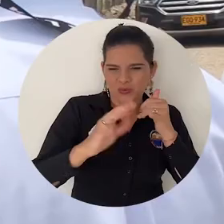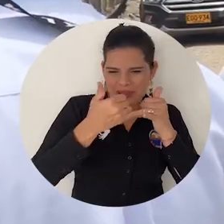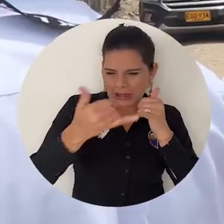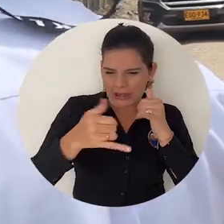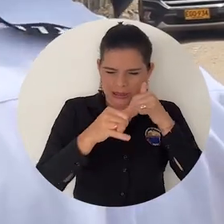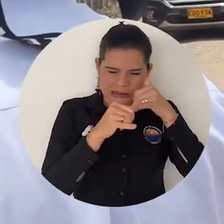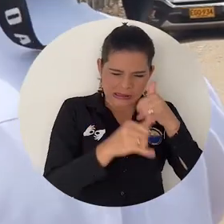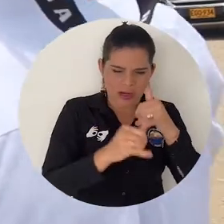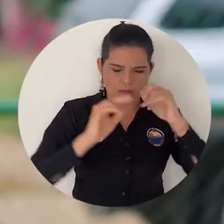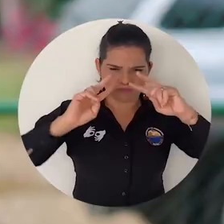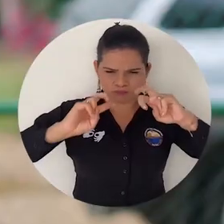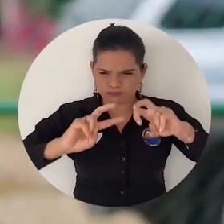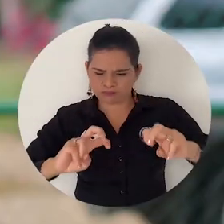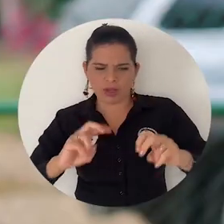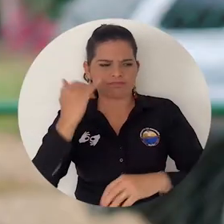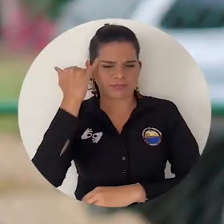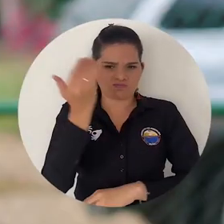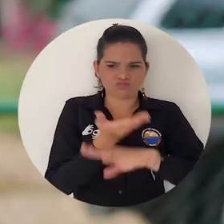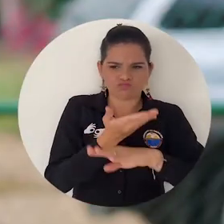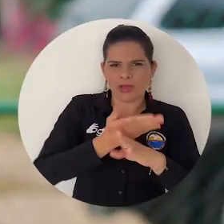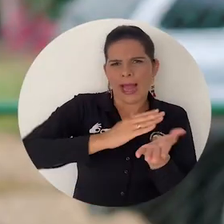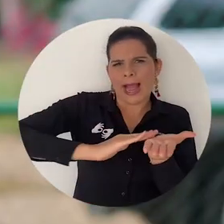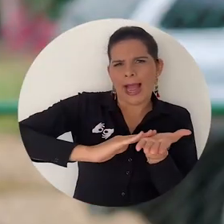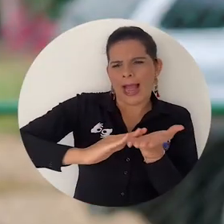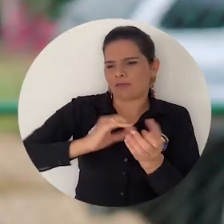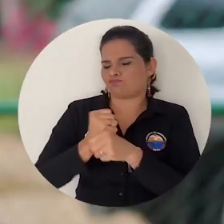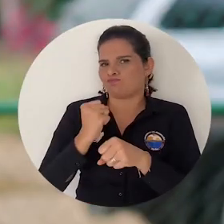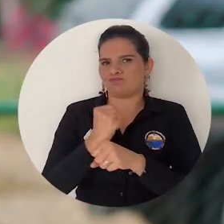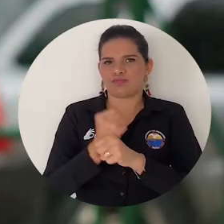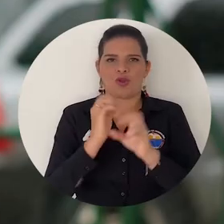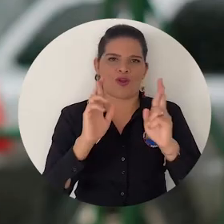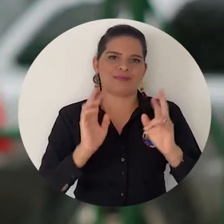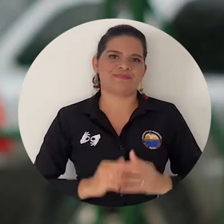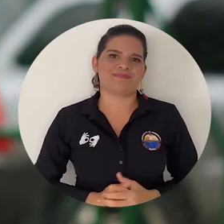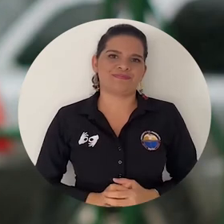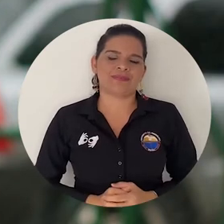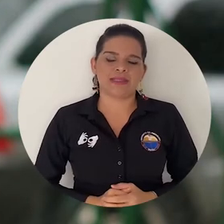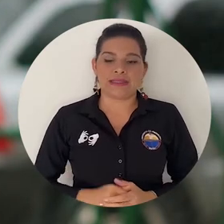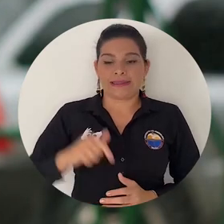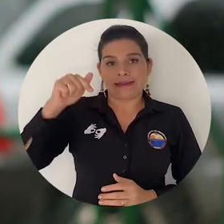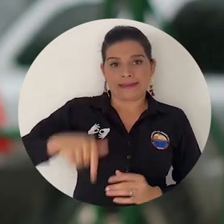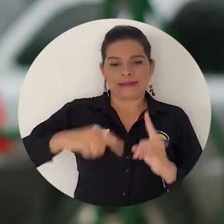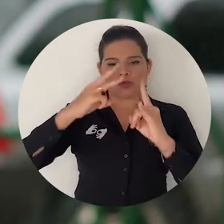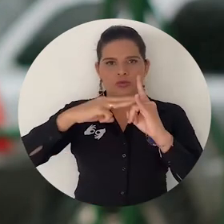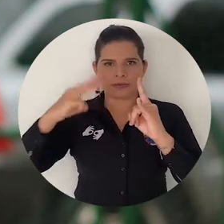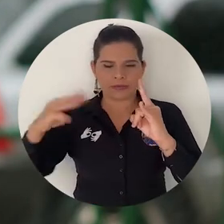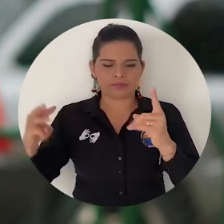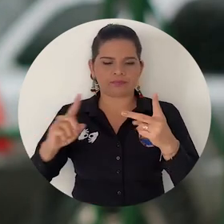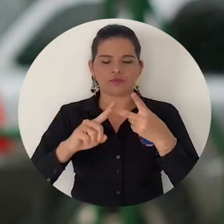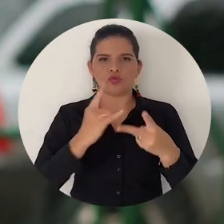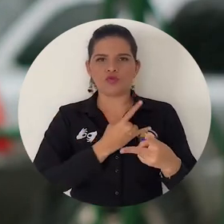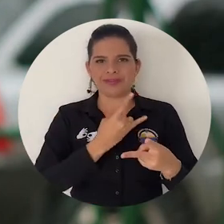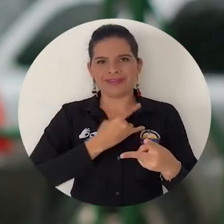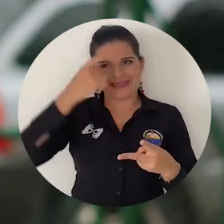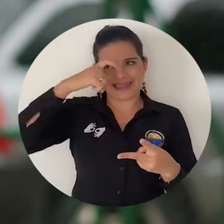el conocimiento necesario y el aporte técnico para empezar a trabajar en los diseños. Con la Universidad de Magdalena, con la Universidad de Cartagena,